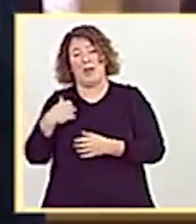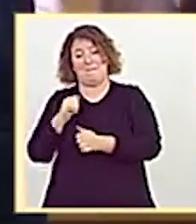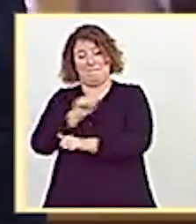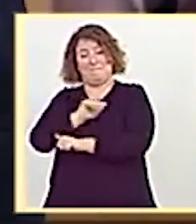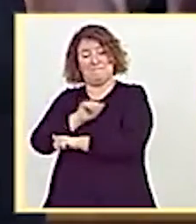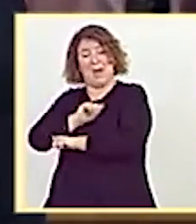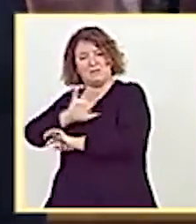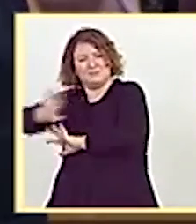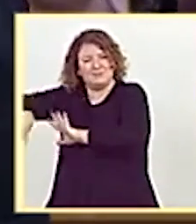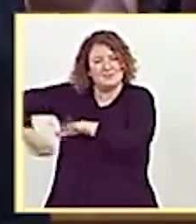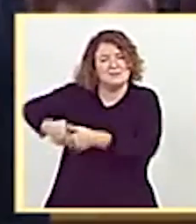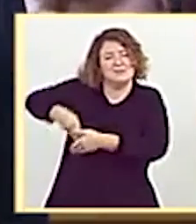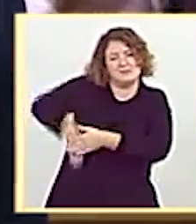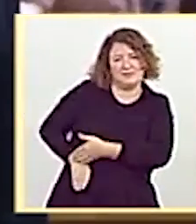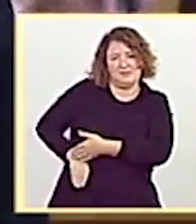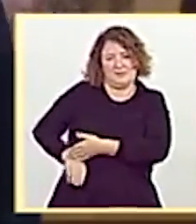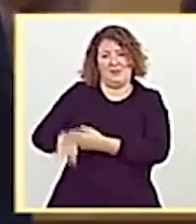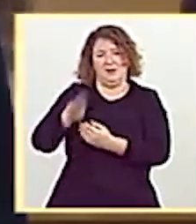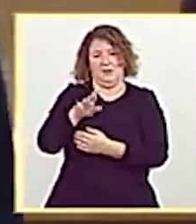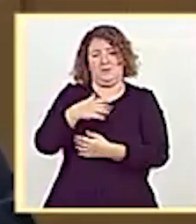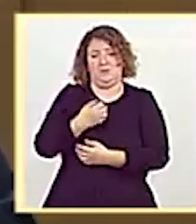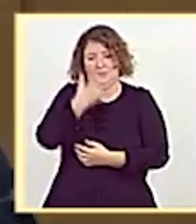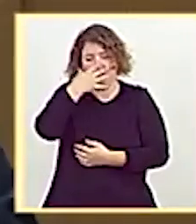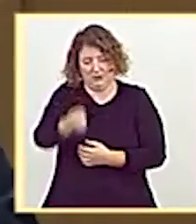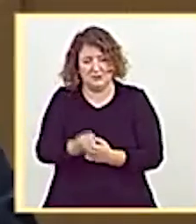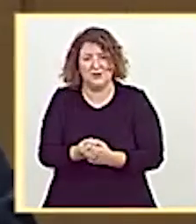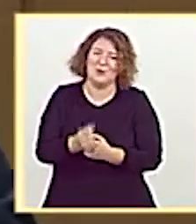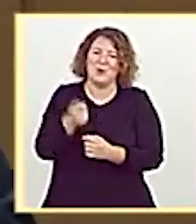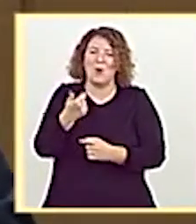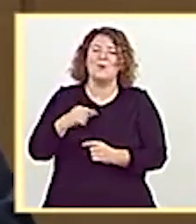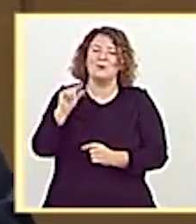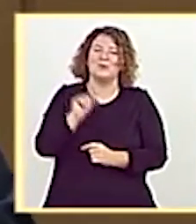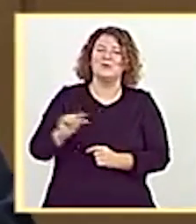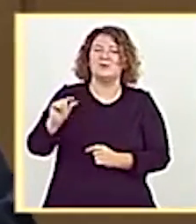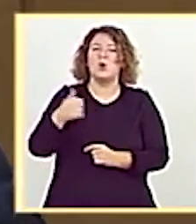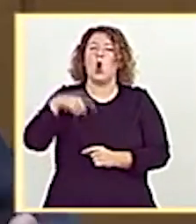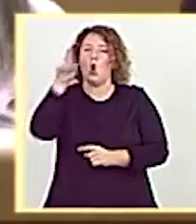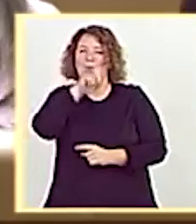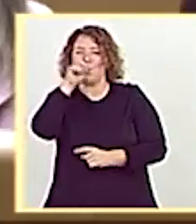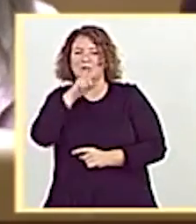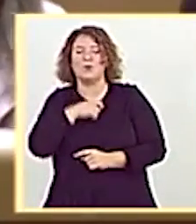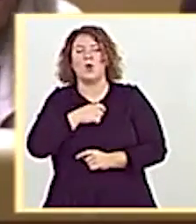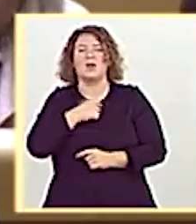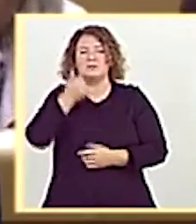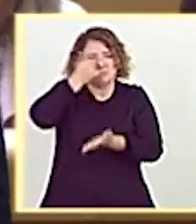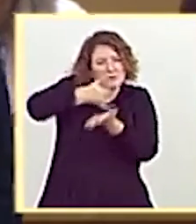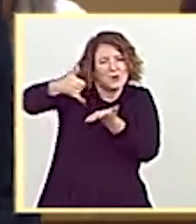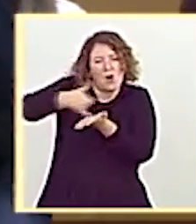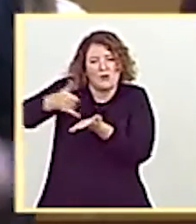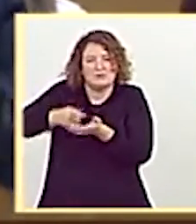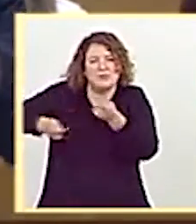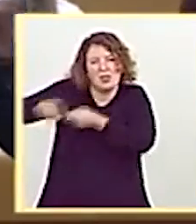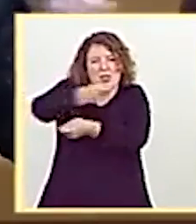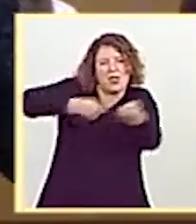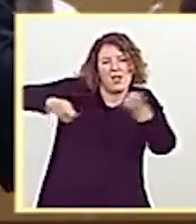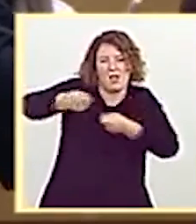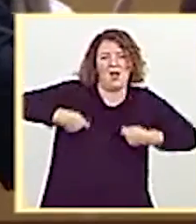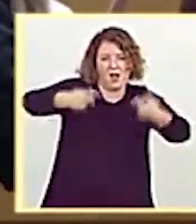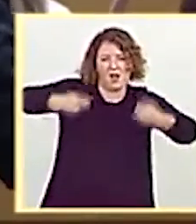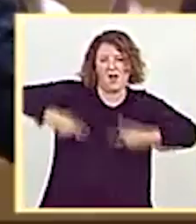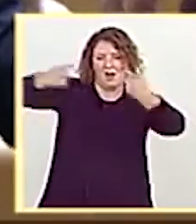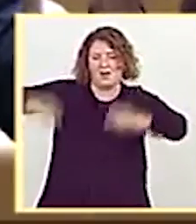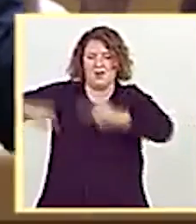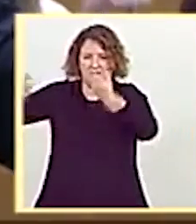metiendo ustedes en sus bolsillos. Eso sí, dejando después una buena parte en la barra de los prostíbulos, entre prostitutas y rayas de cocaína. Porque han